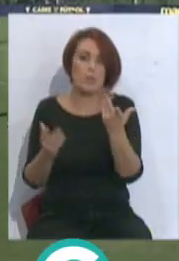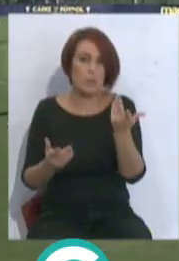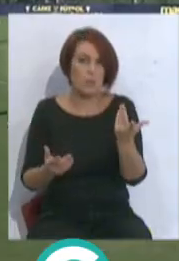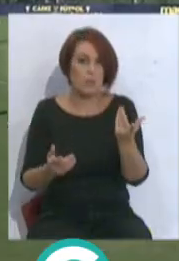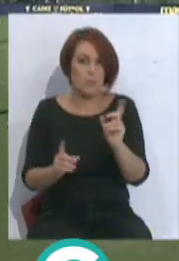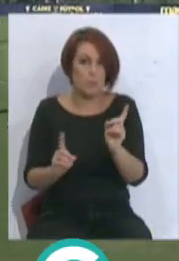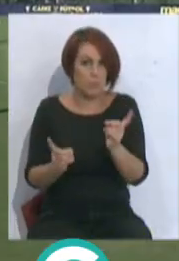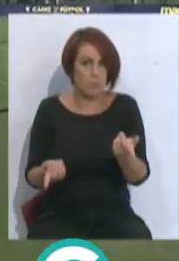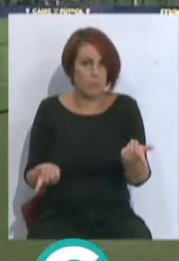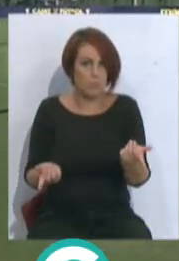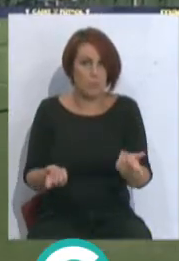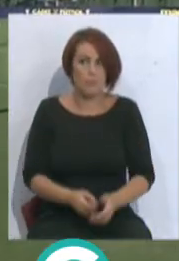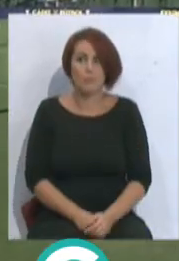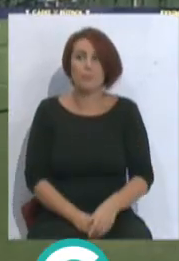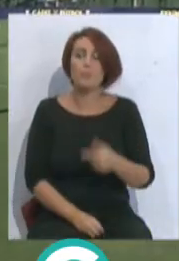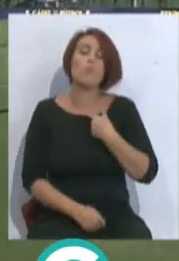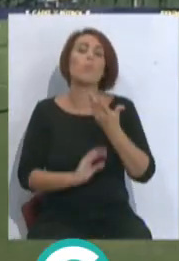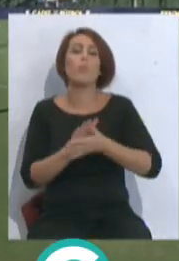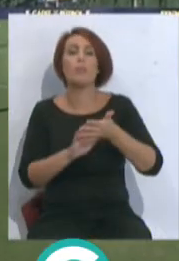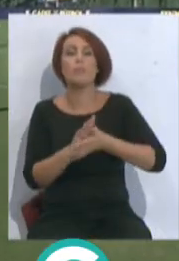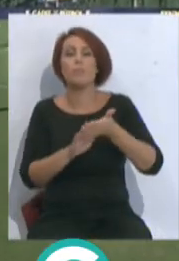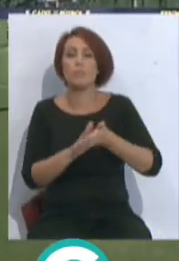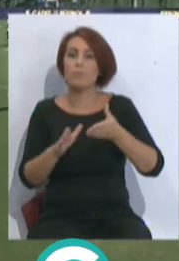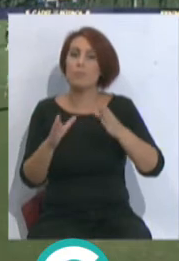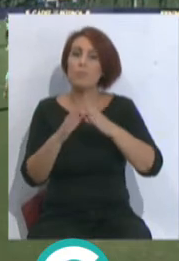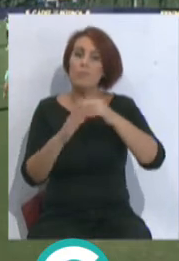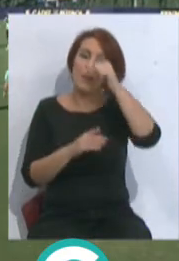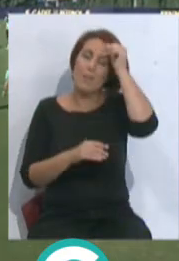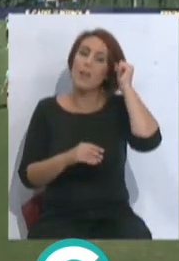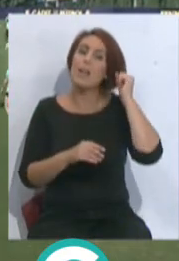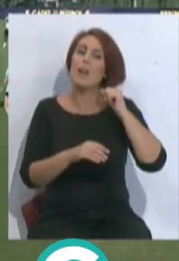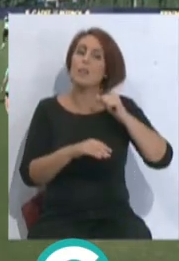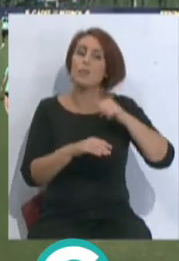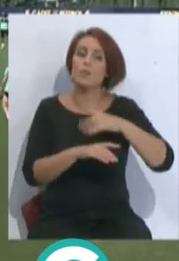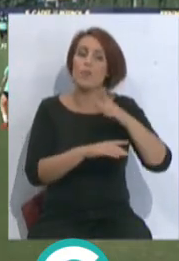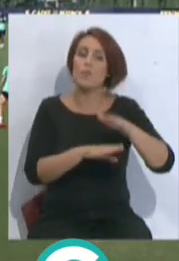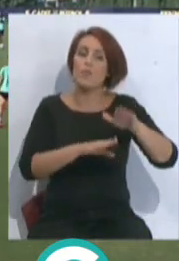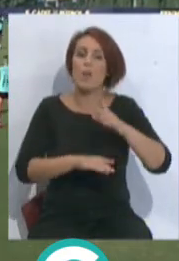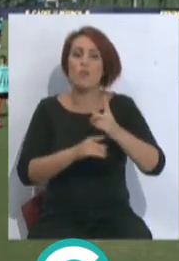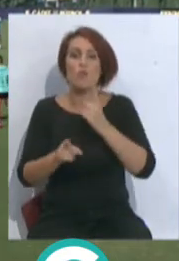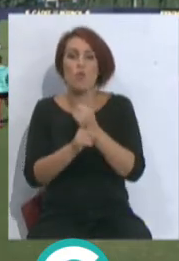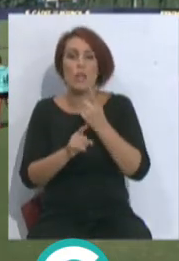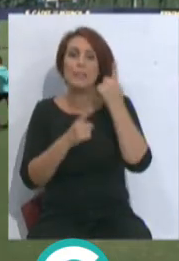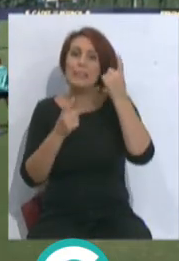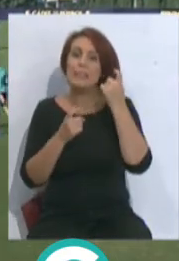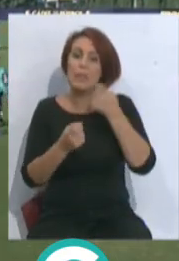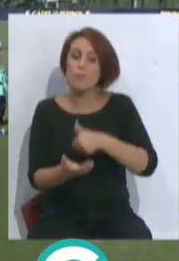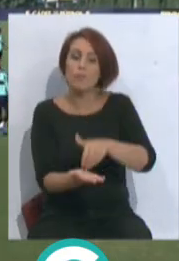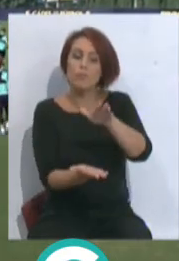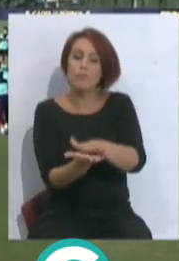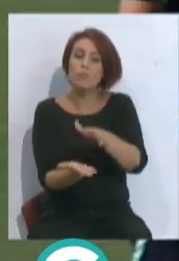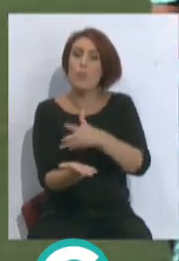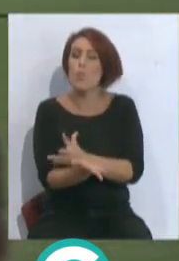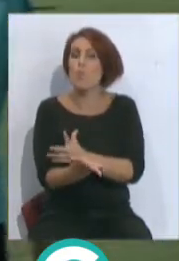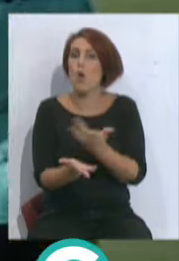Beckenbapie. Lo que pasa es que cuando estamos hablando de silveriano y ante silveriano, entre comillas, estamos intentando poner a la palestra el